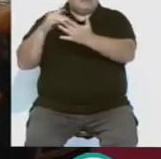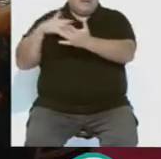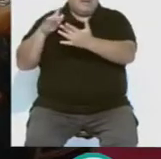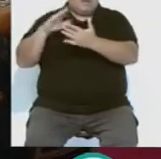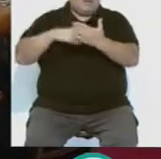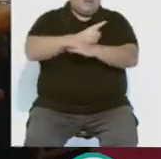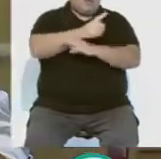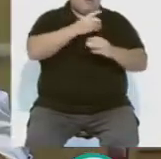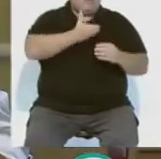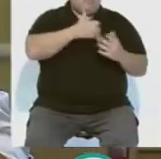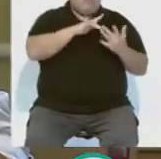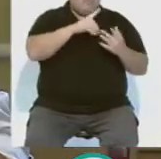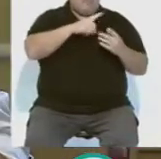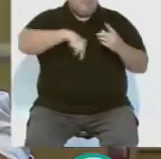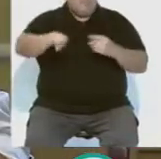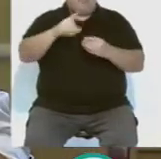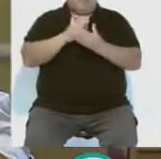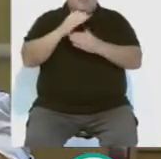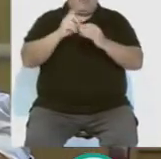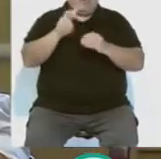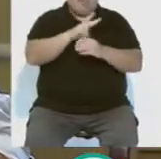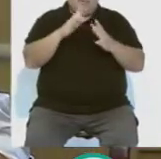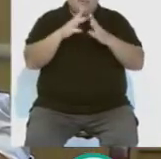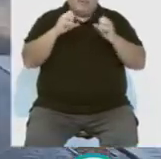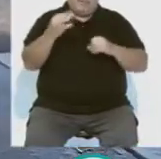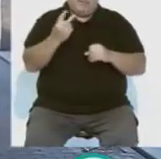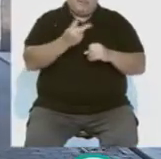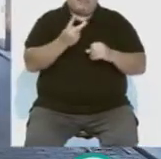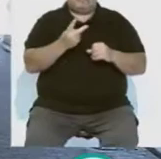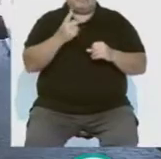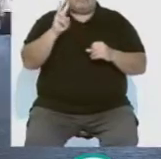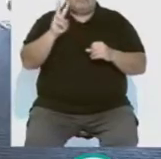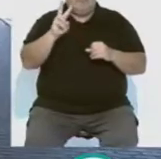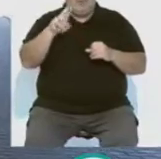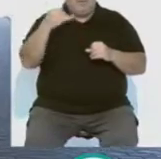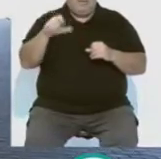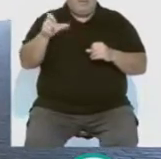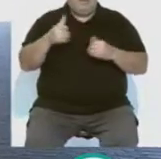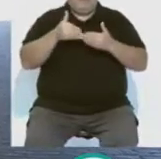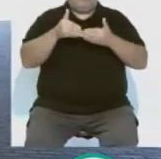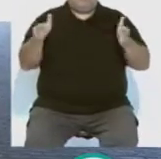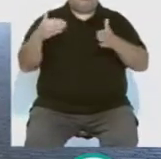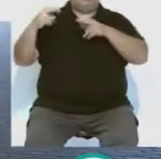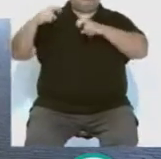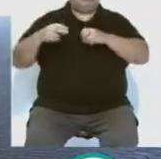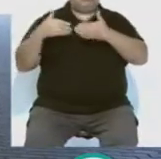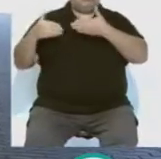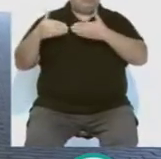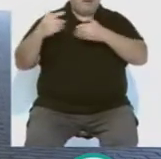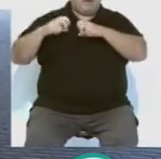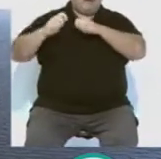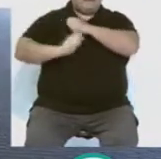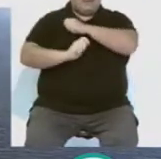forma oficial con el ayuntamiento para trabajar de forma conjunta. Victoria Rodríguez se declara abierta a establecer una estrategia